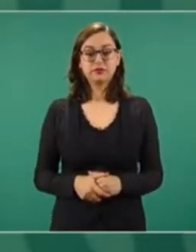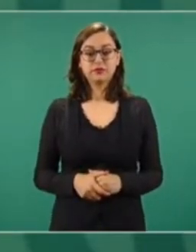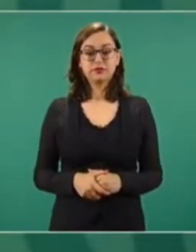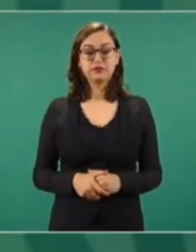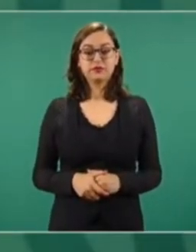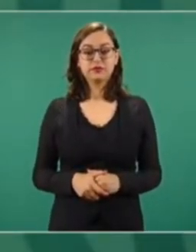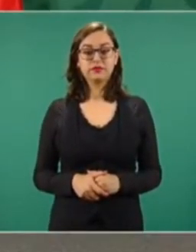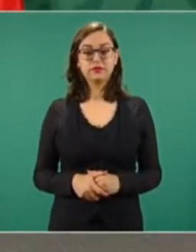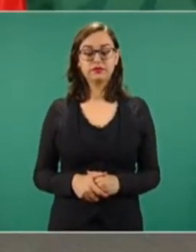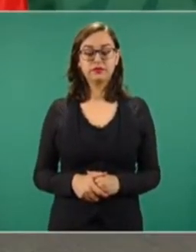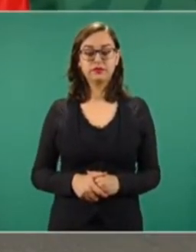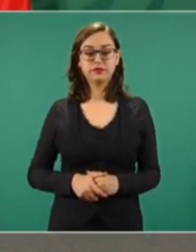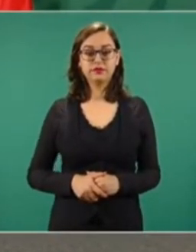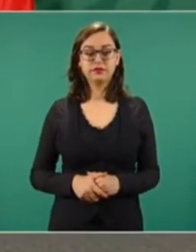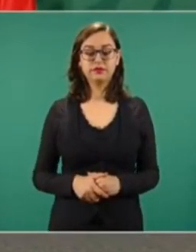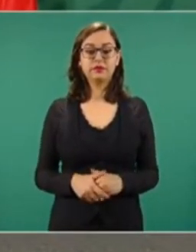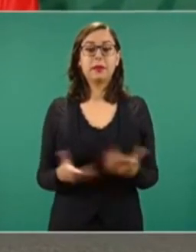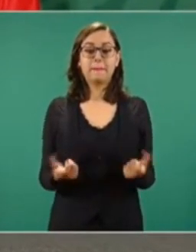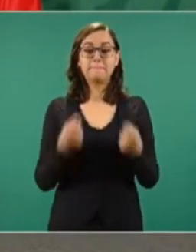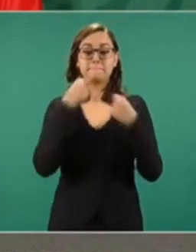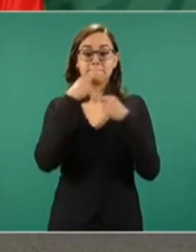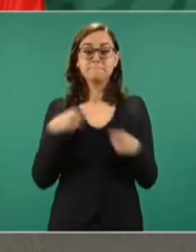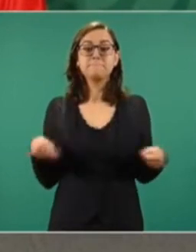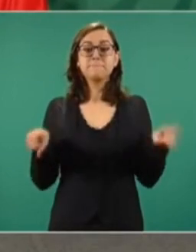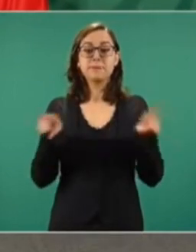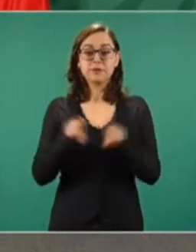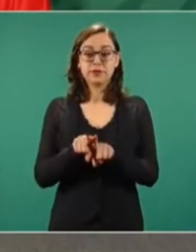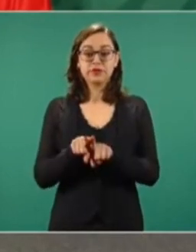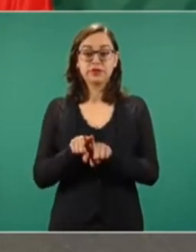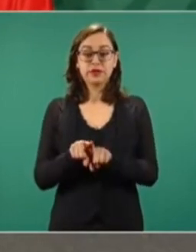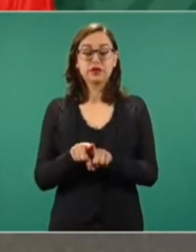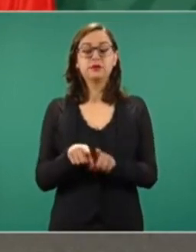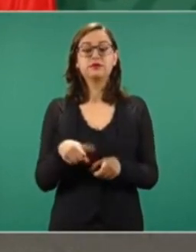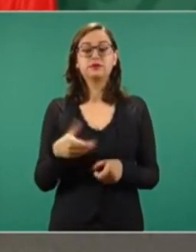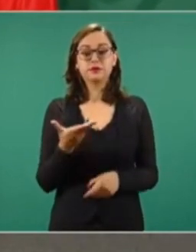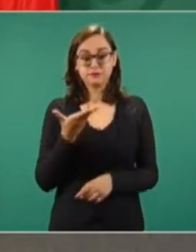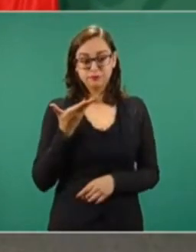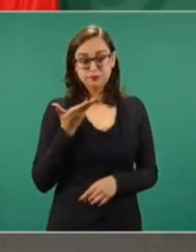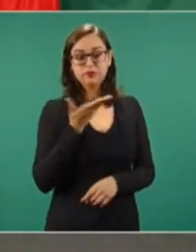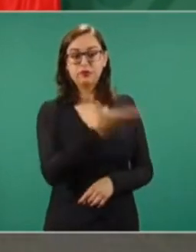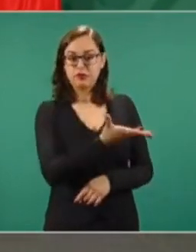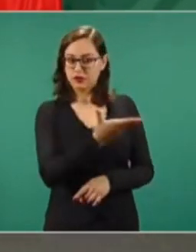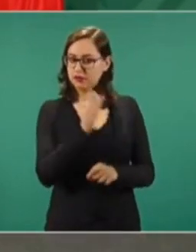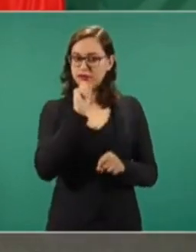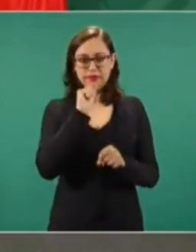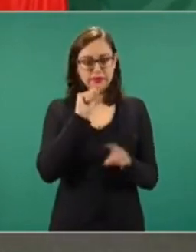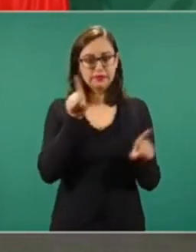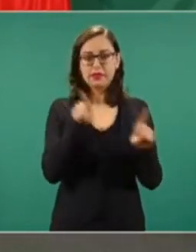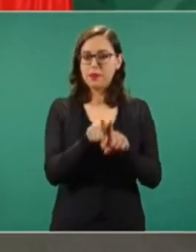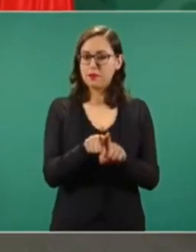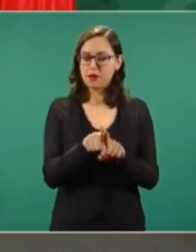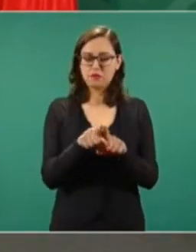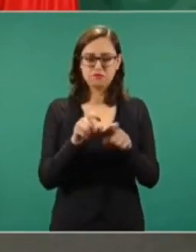él fue el que elevó también a rango constitucional